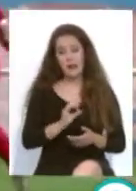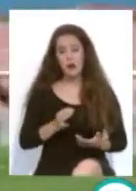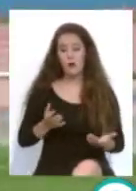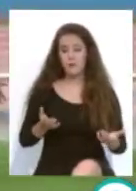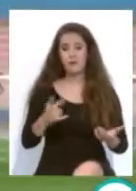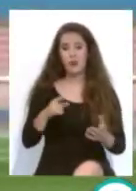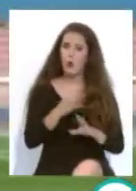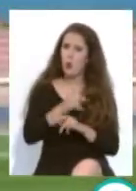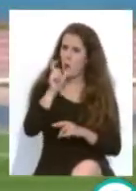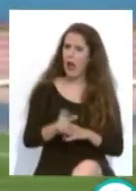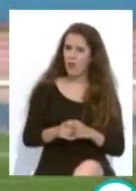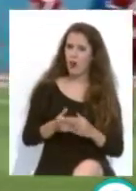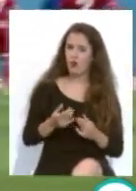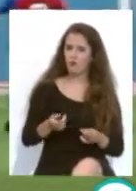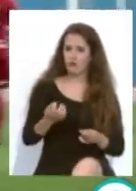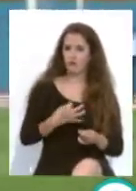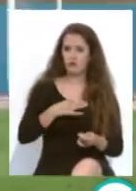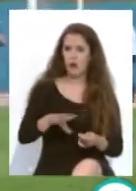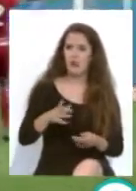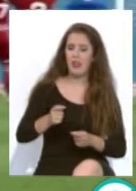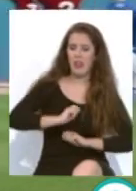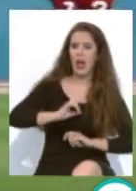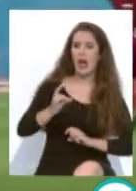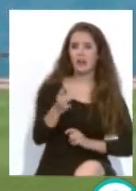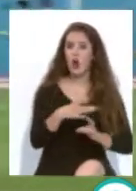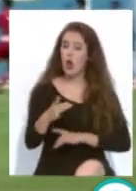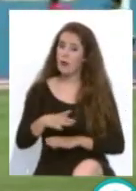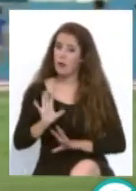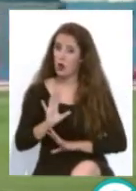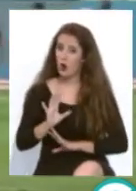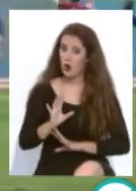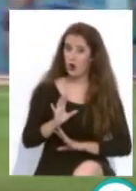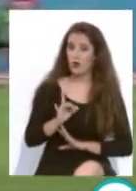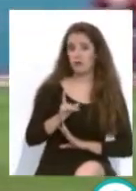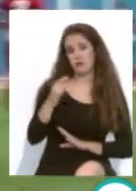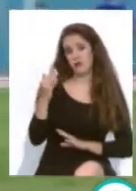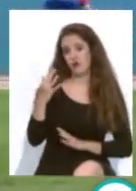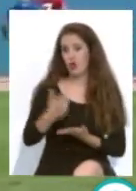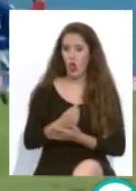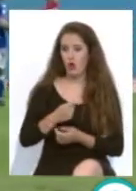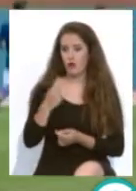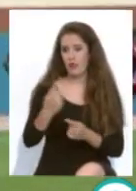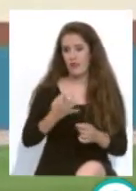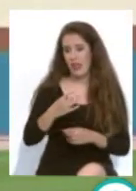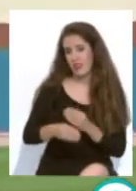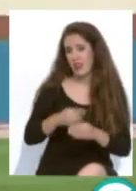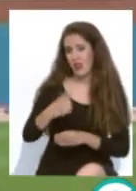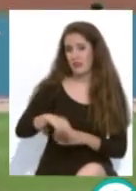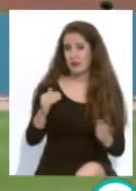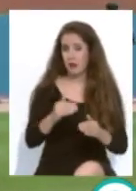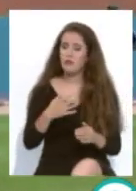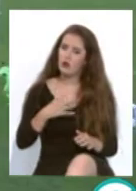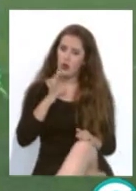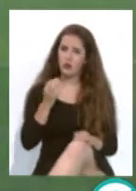es un jugador que puede aportar una serie de goles, pero que no todo tiene que recaer sobre la temporada que viene, yo creo que tienen que venir todavía más